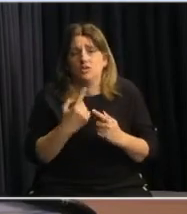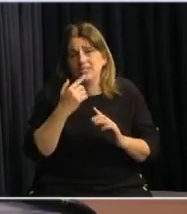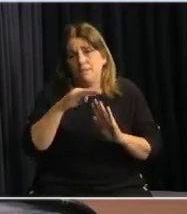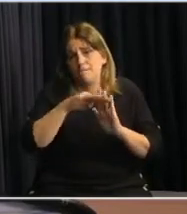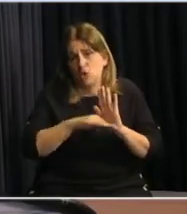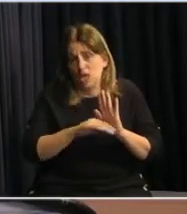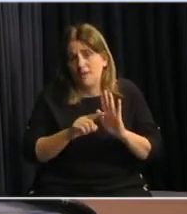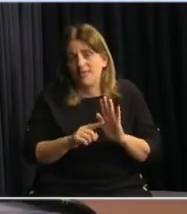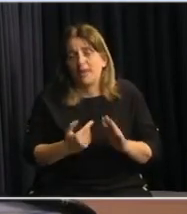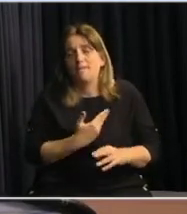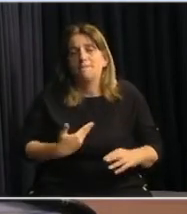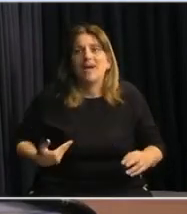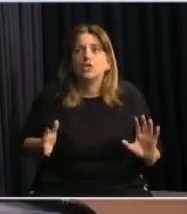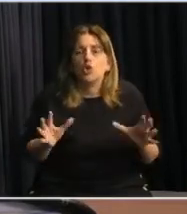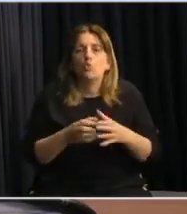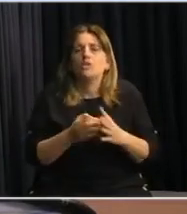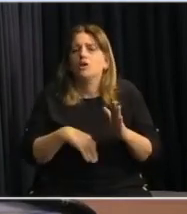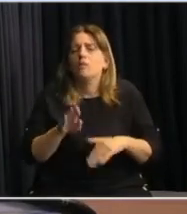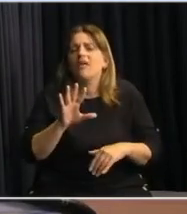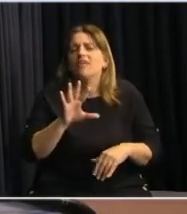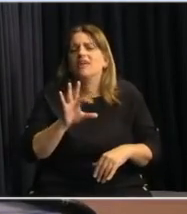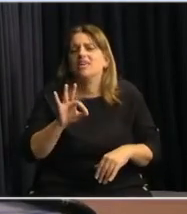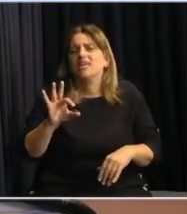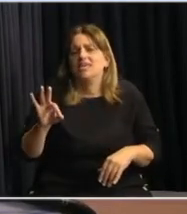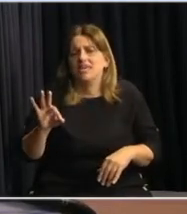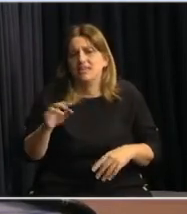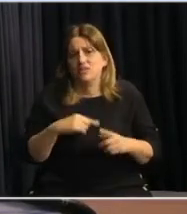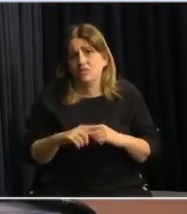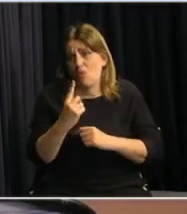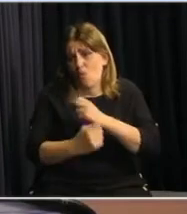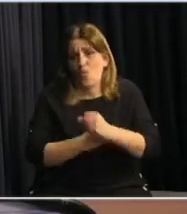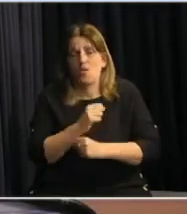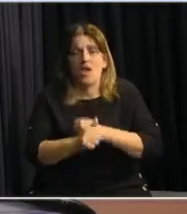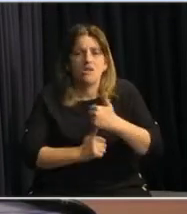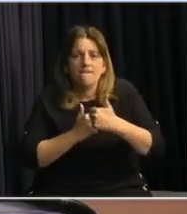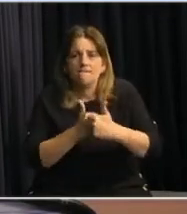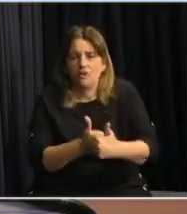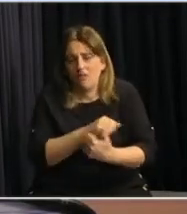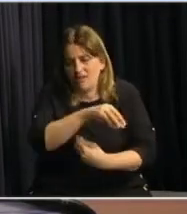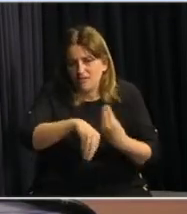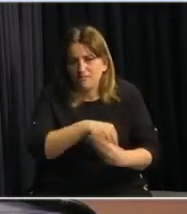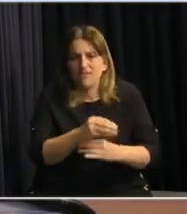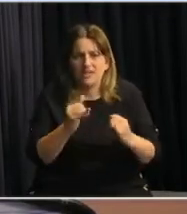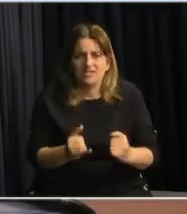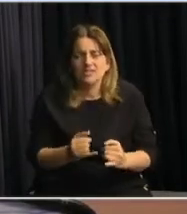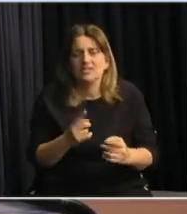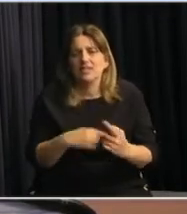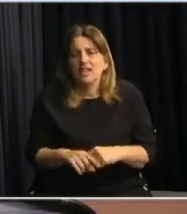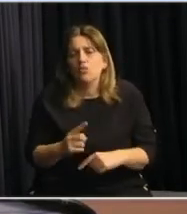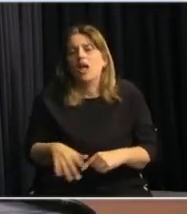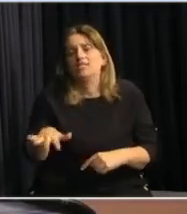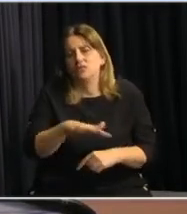comunitarios, que tenemos más de 500 maestros que a lo largo del año acompañan a nuestras familias, las que están en determinadas